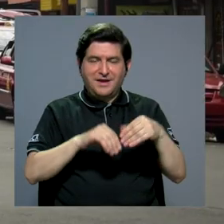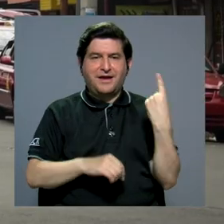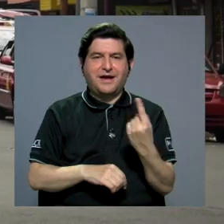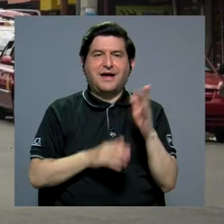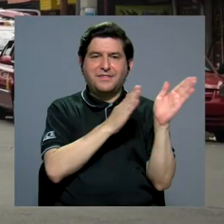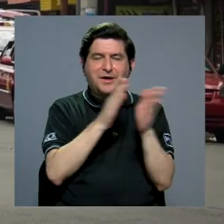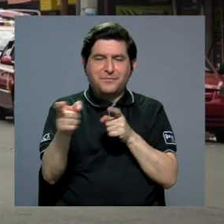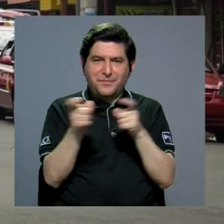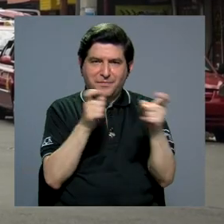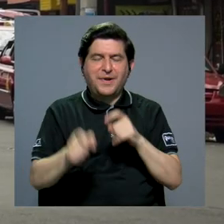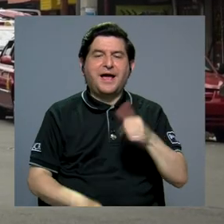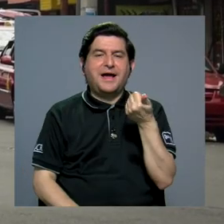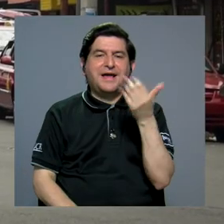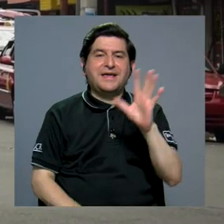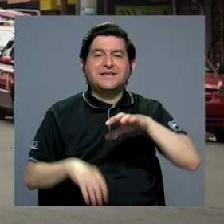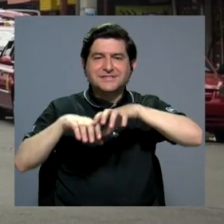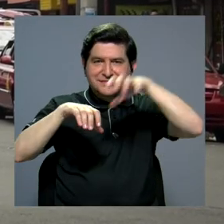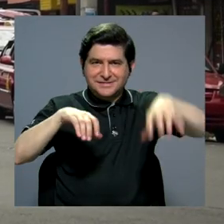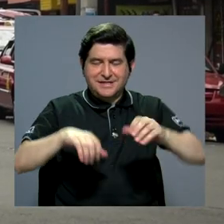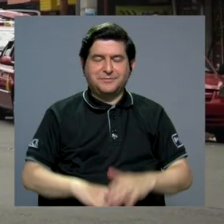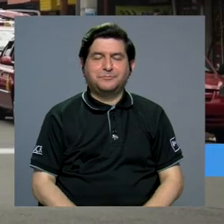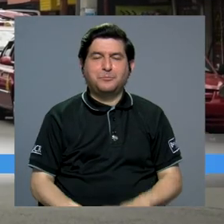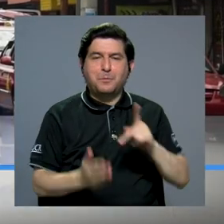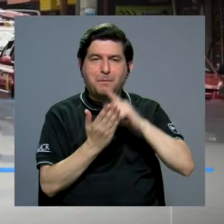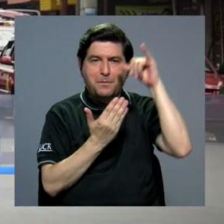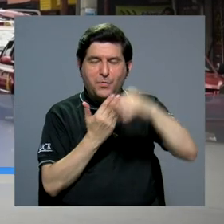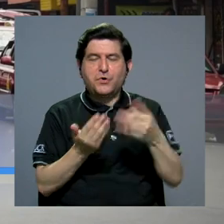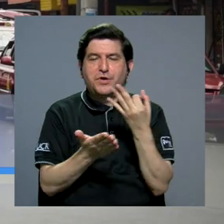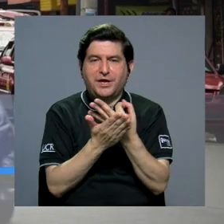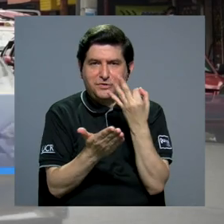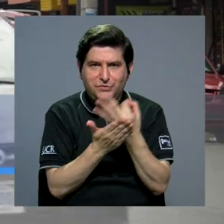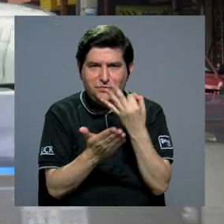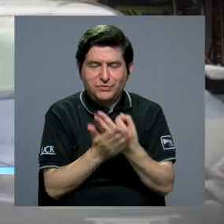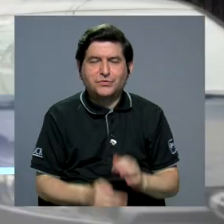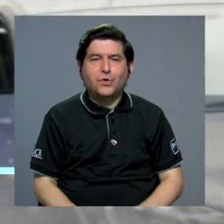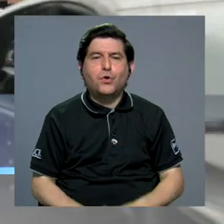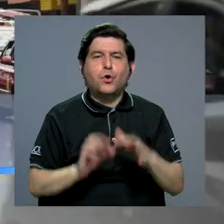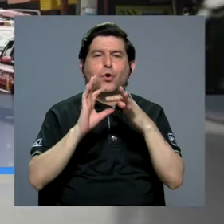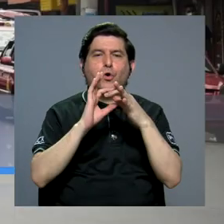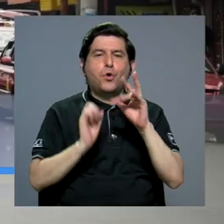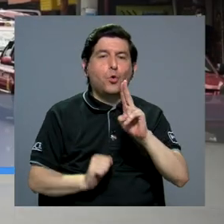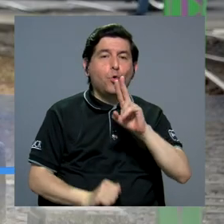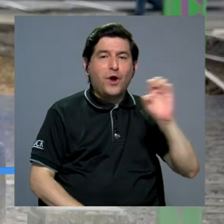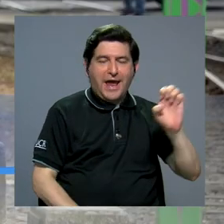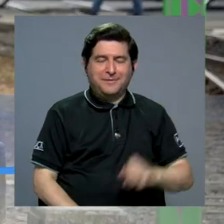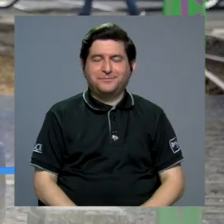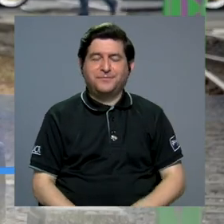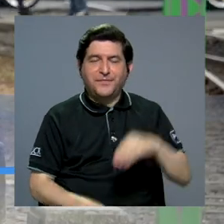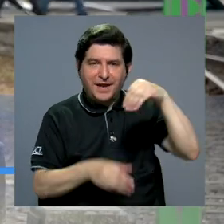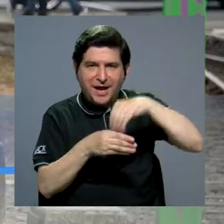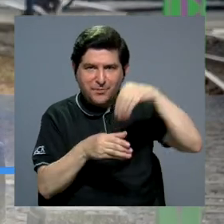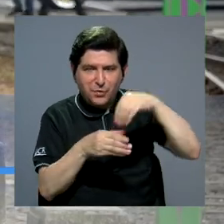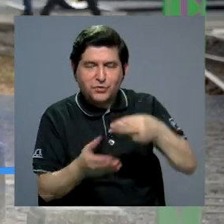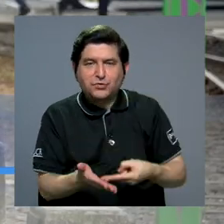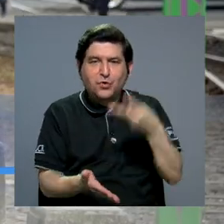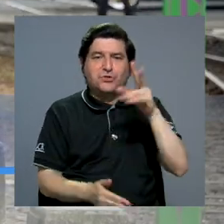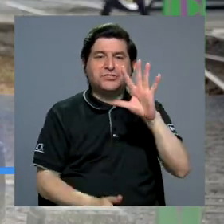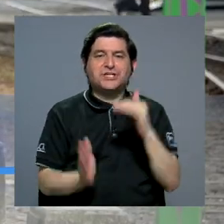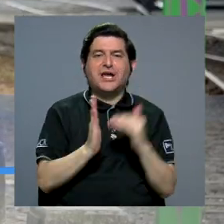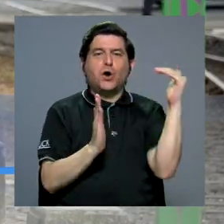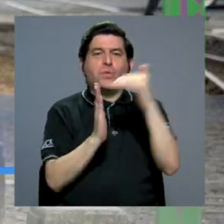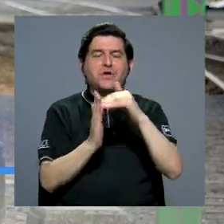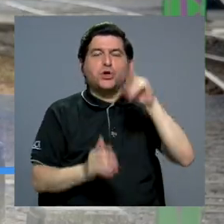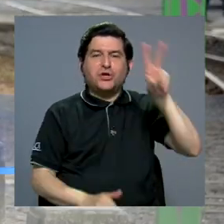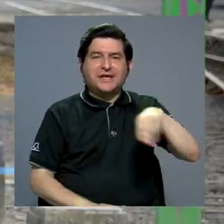en cada plan regulador de los 15 cantones. Este proyecto es financiado por la Unión Europea, la cual aportó un monto de 5